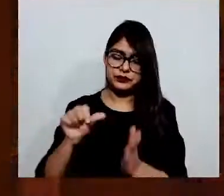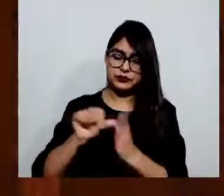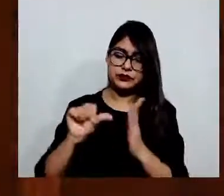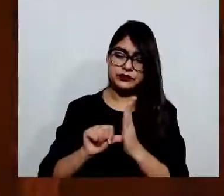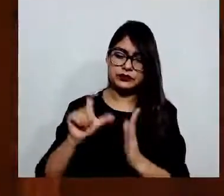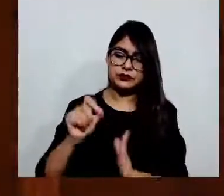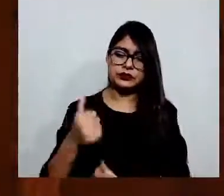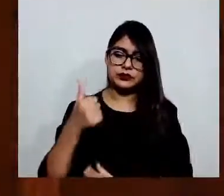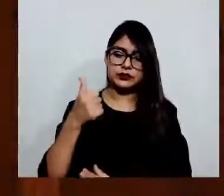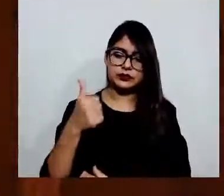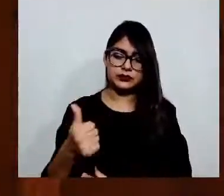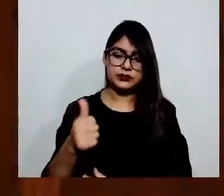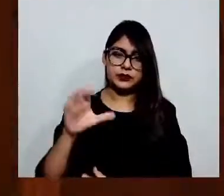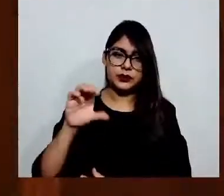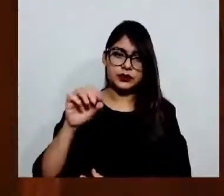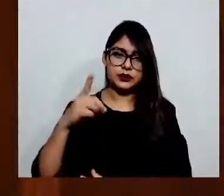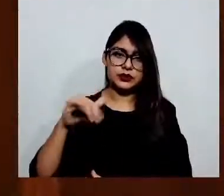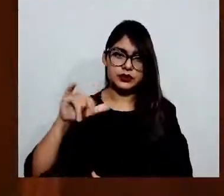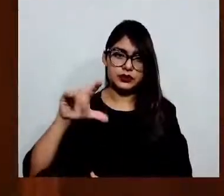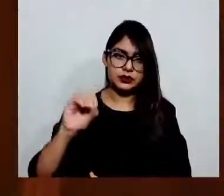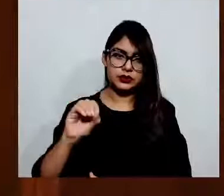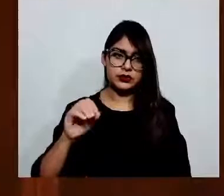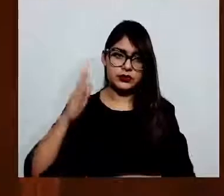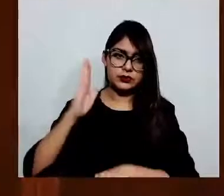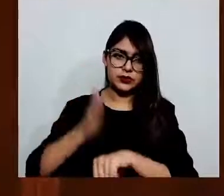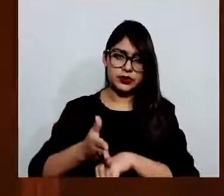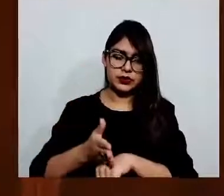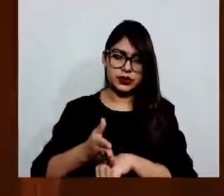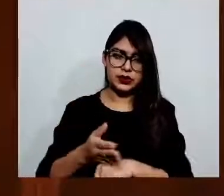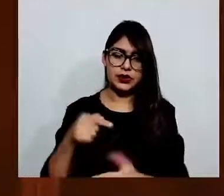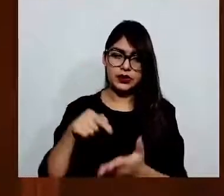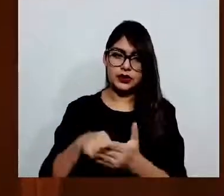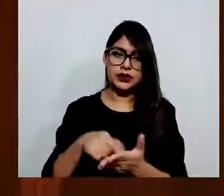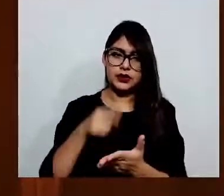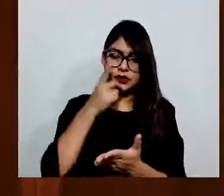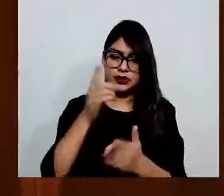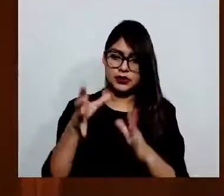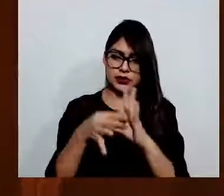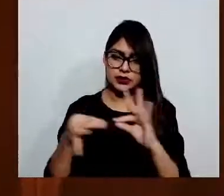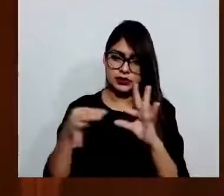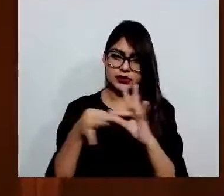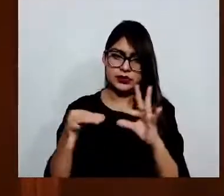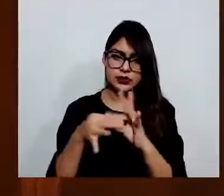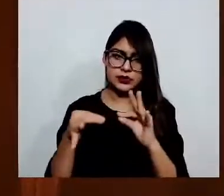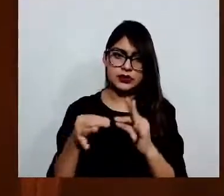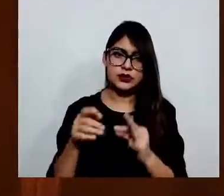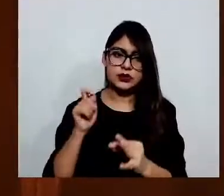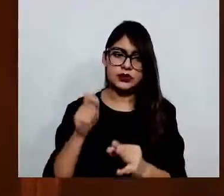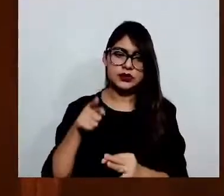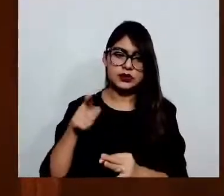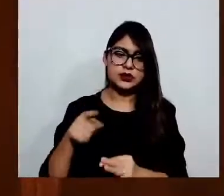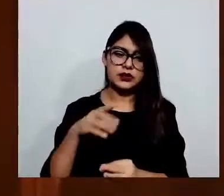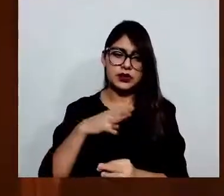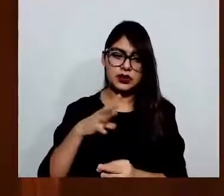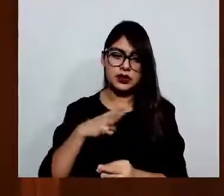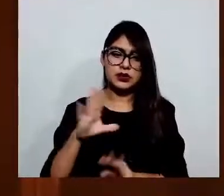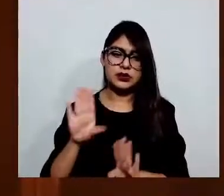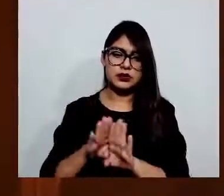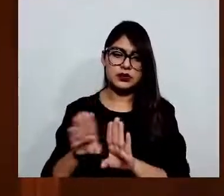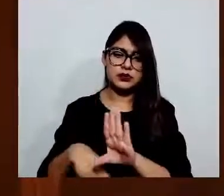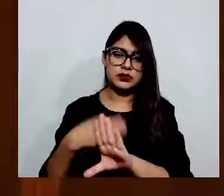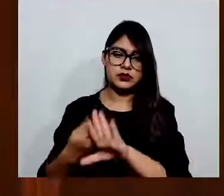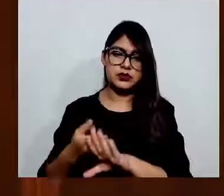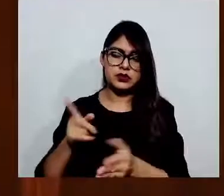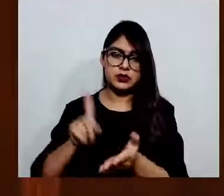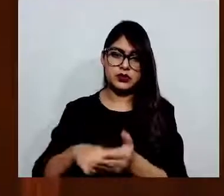el tipo penal del delito de ultraje como toda expresión directa o indirecta o